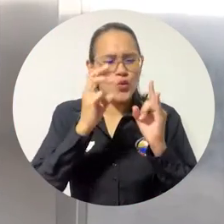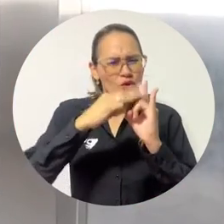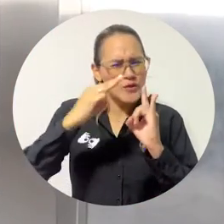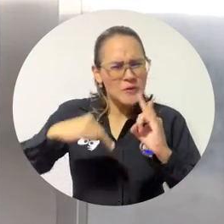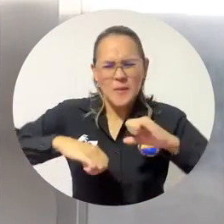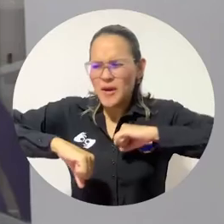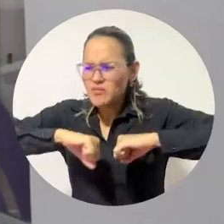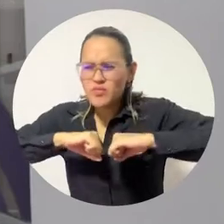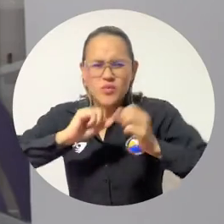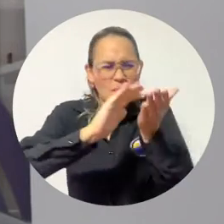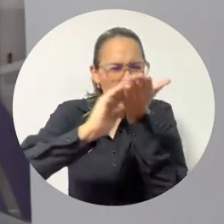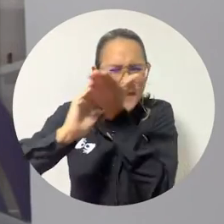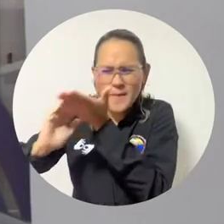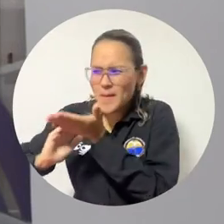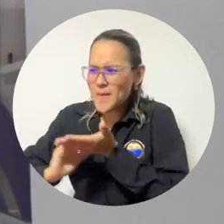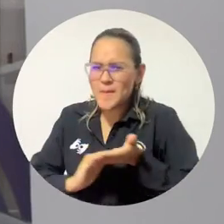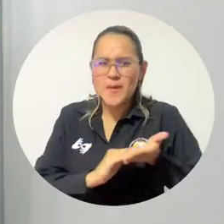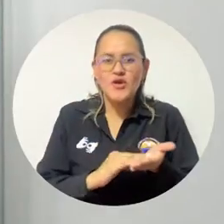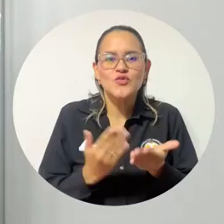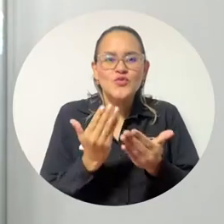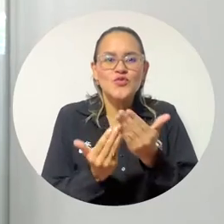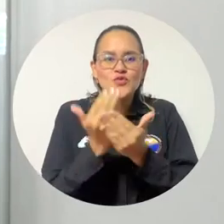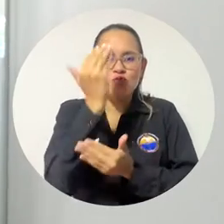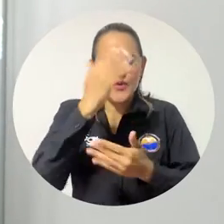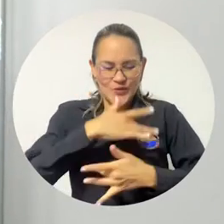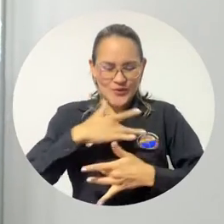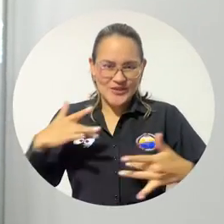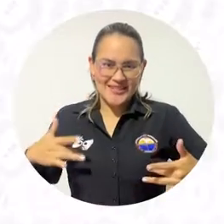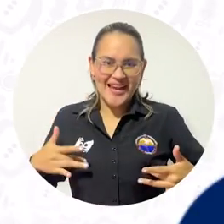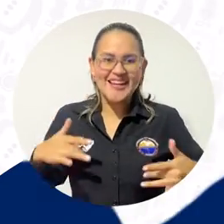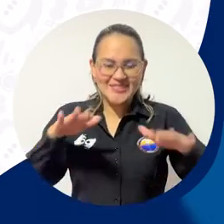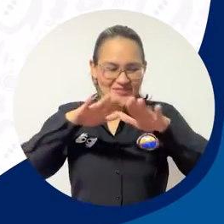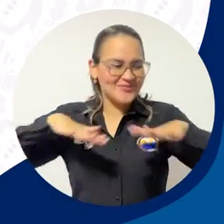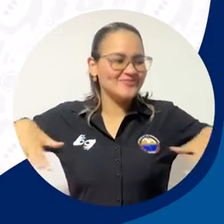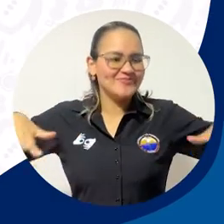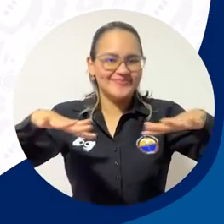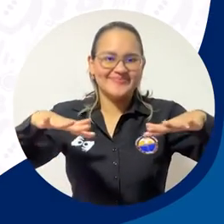materializar la construcción del Centro de Innovación y Transferencia en Salud.